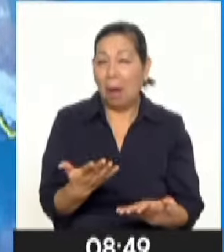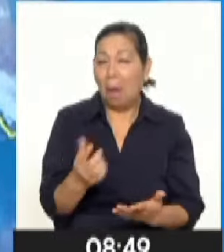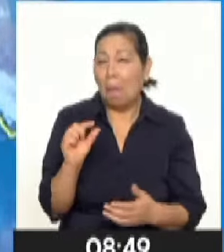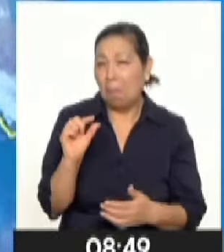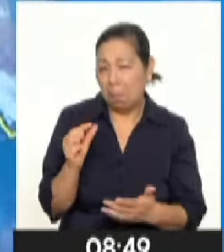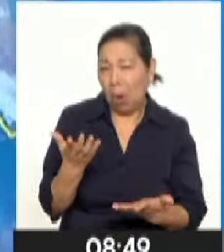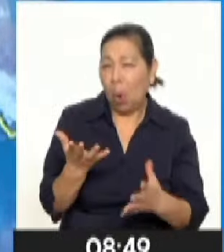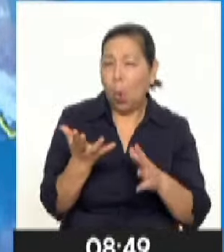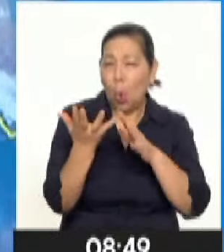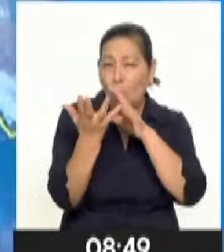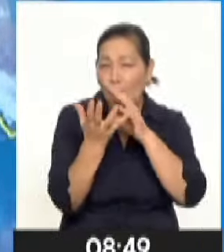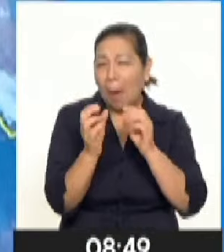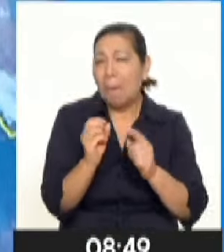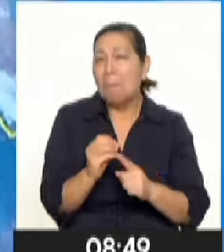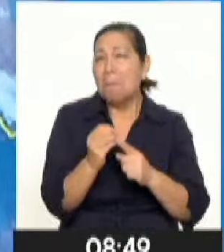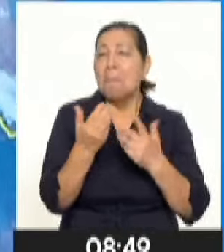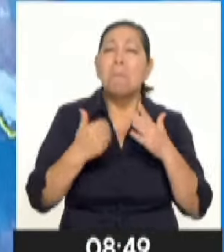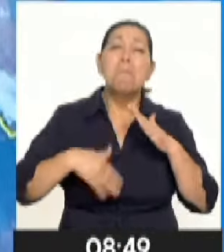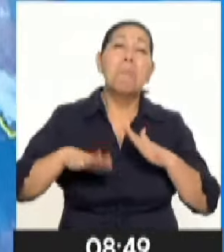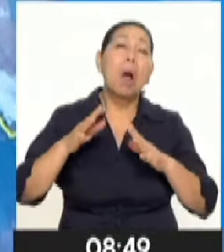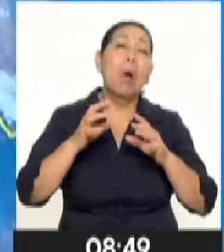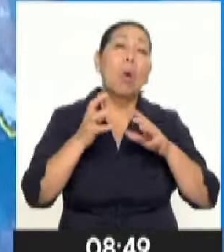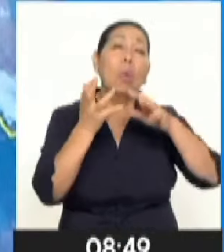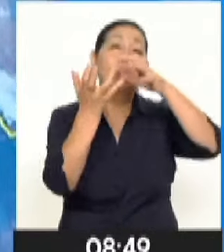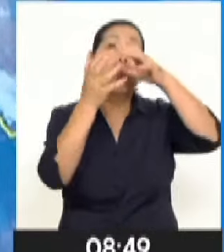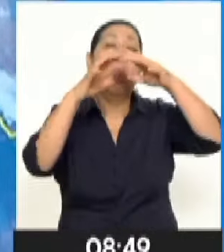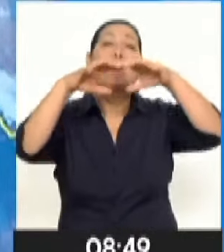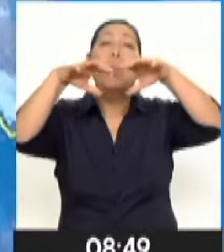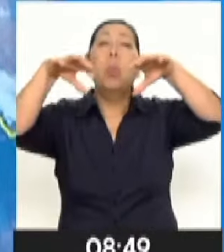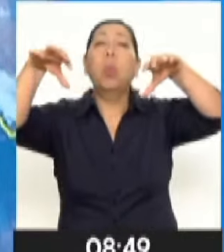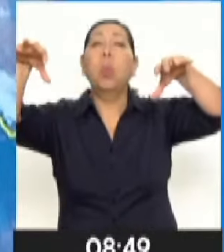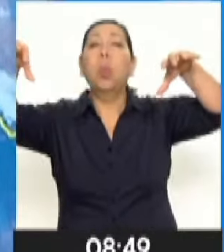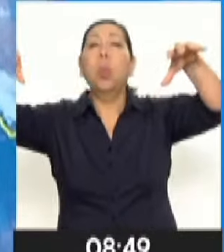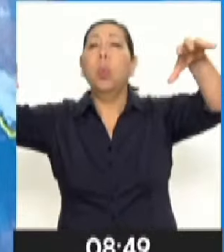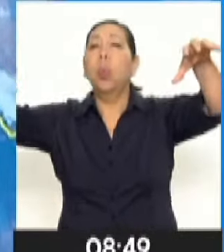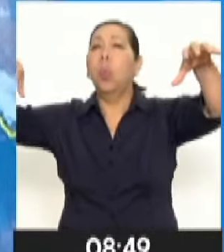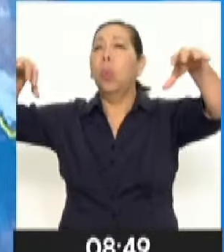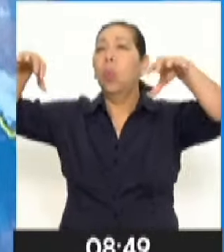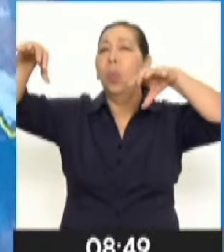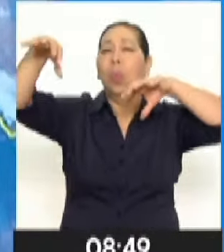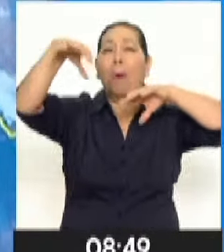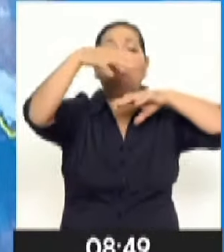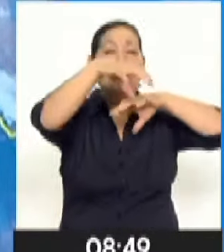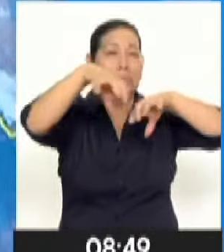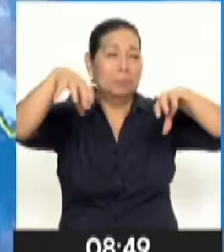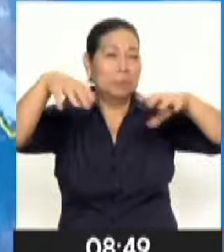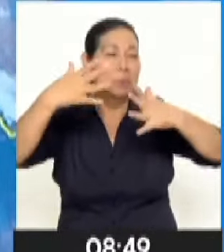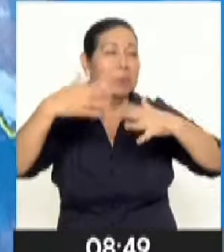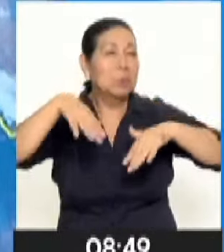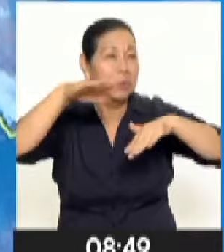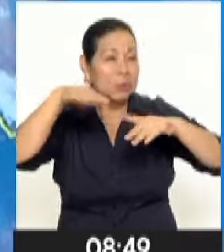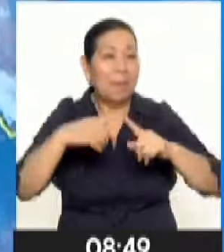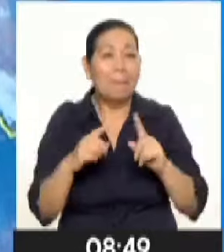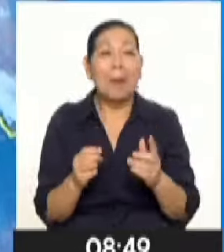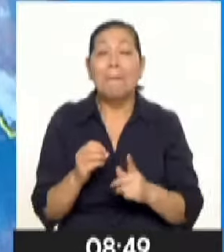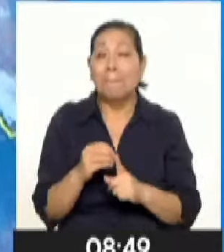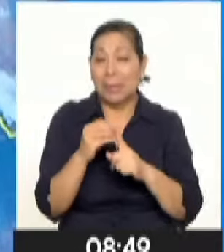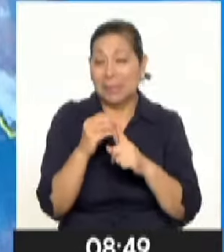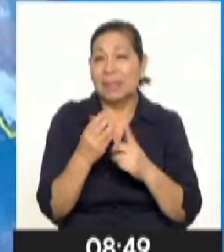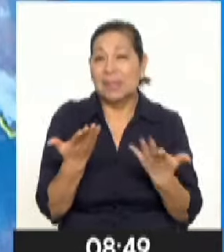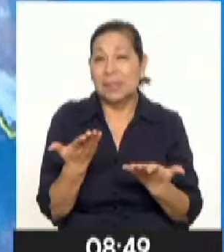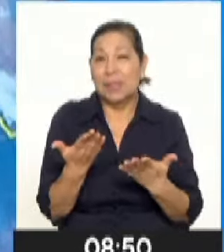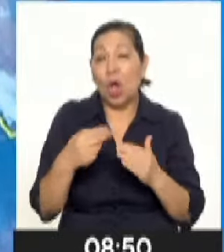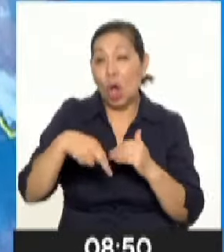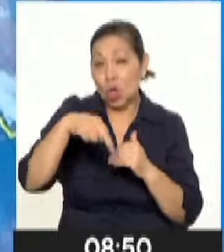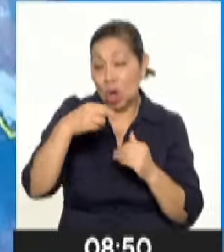cobertura nubosa, principalmente nubes dispersas y cielo nublado parcial a cielo nublado, principalmente en el